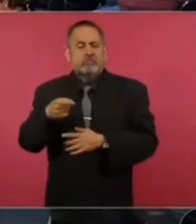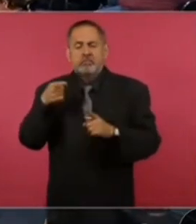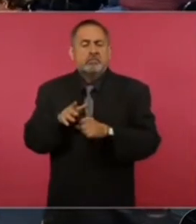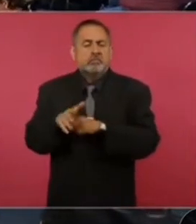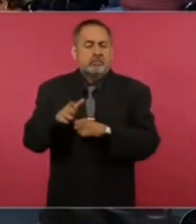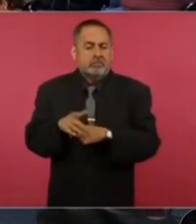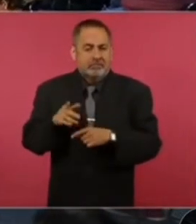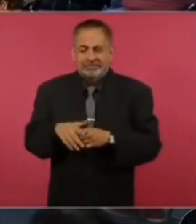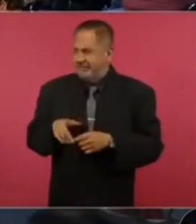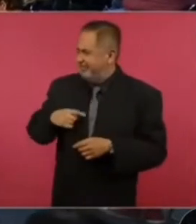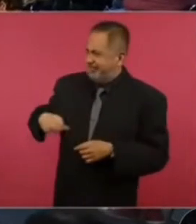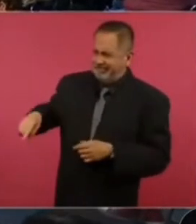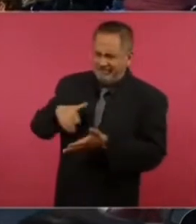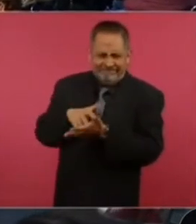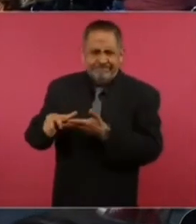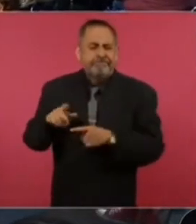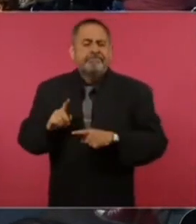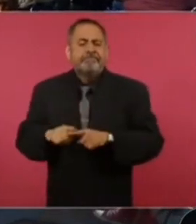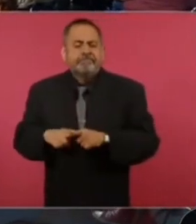hecho, millones,